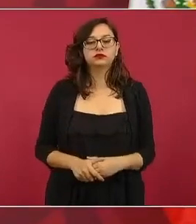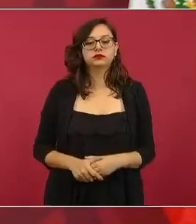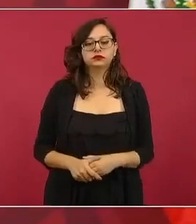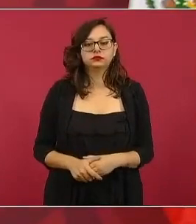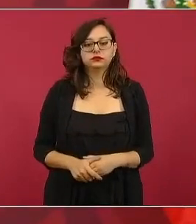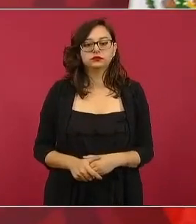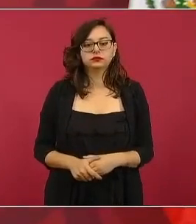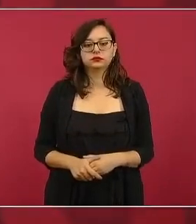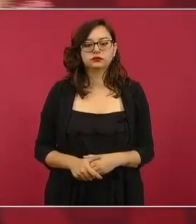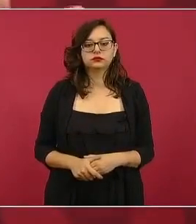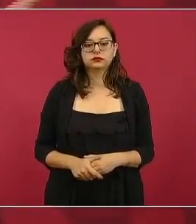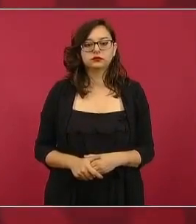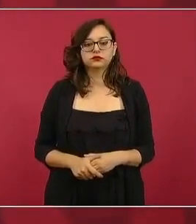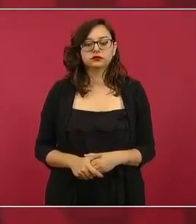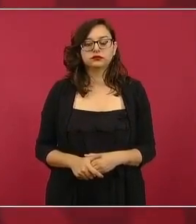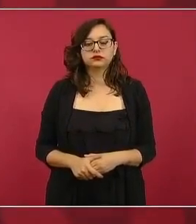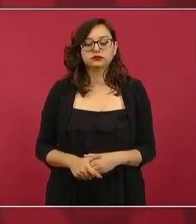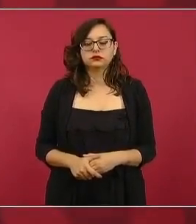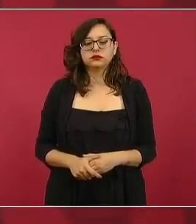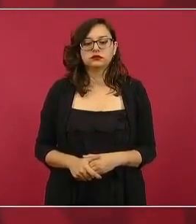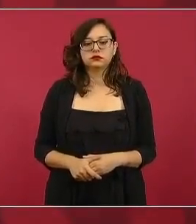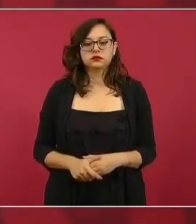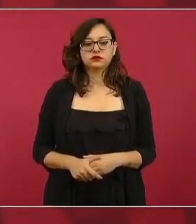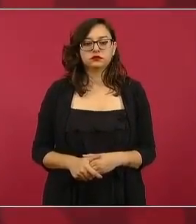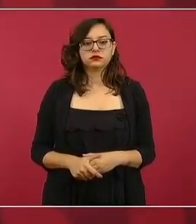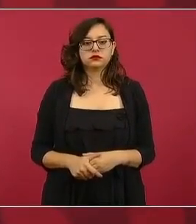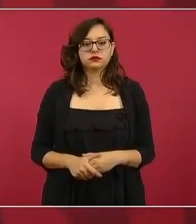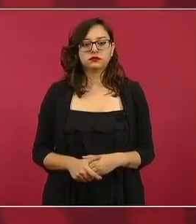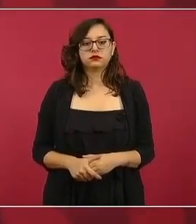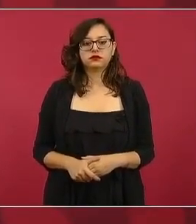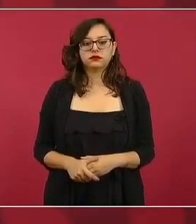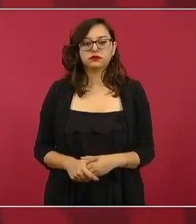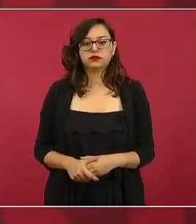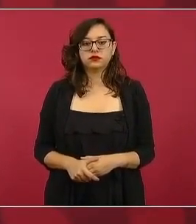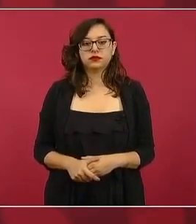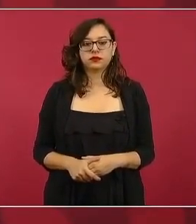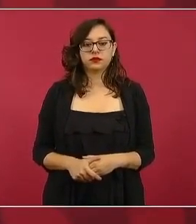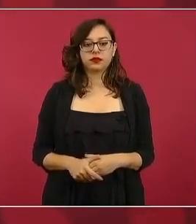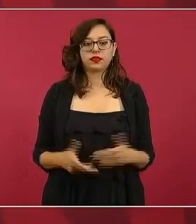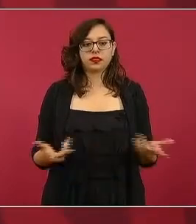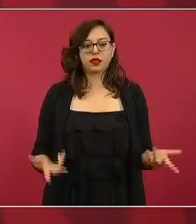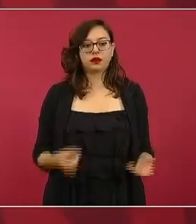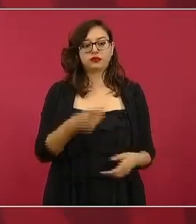no sólo nuestros adversarios utilizan al Financial Time